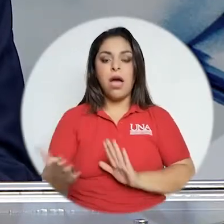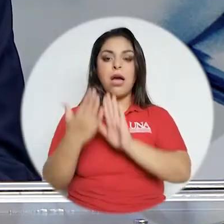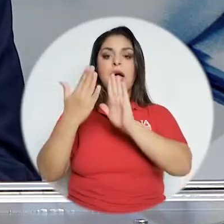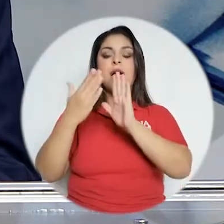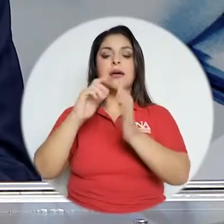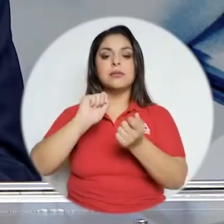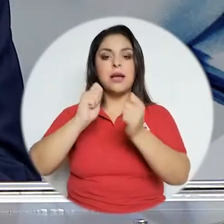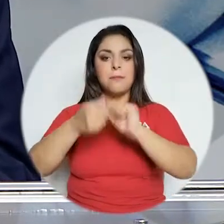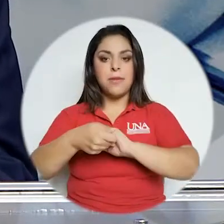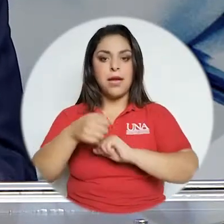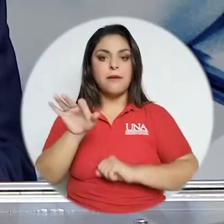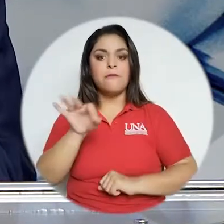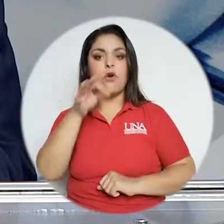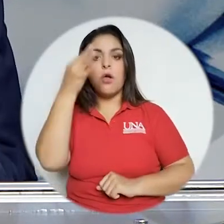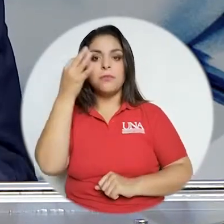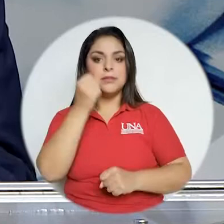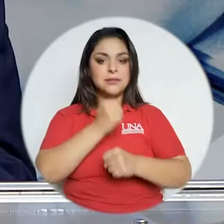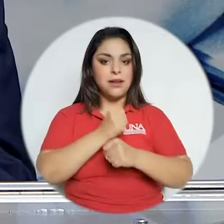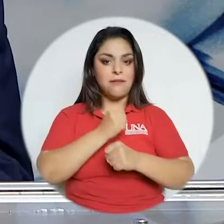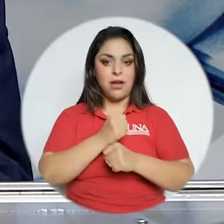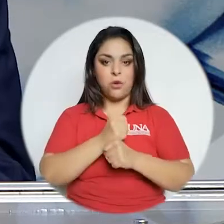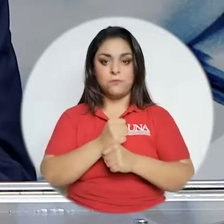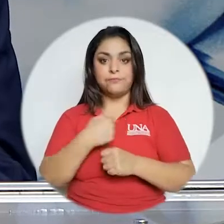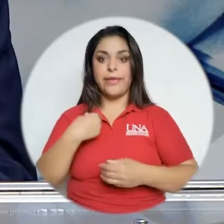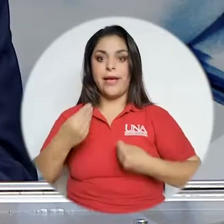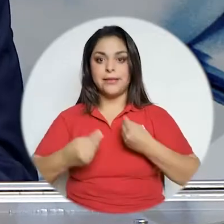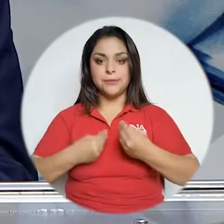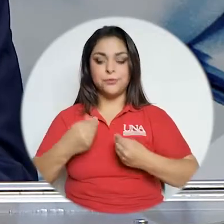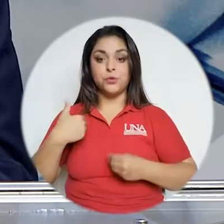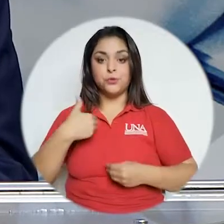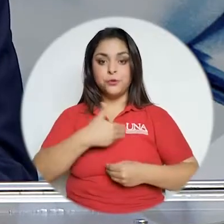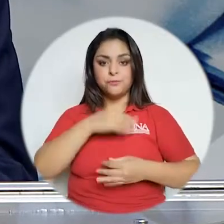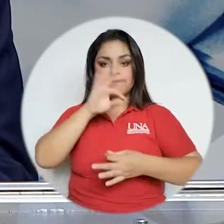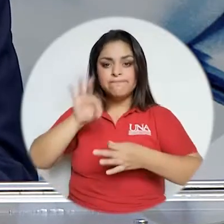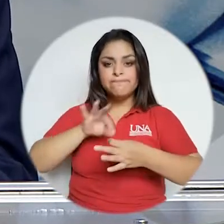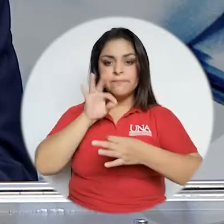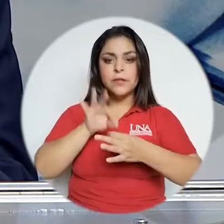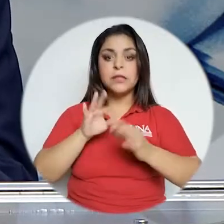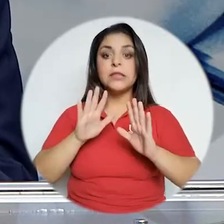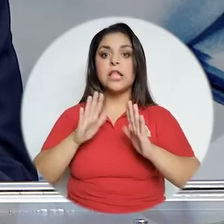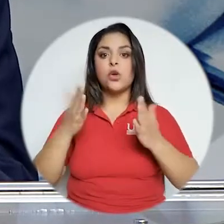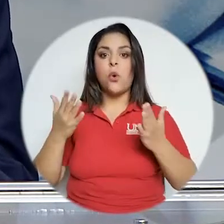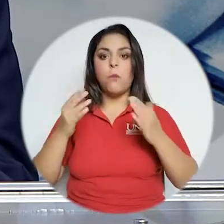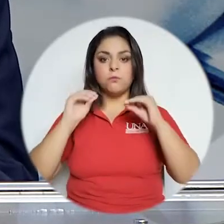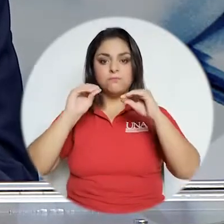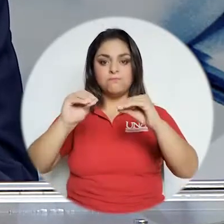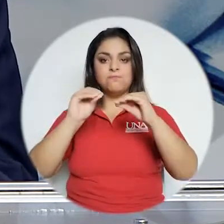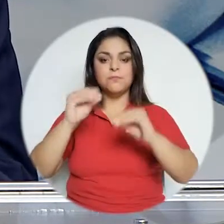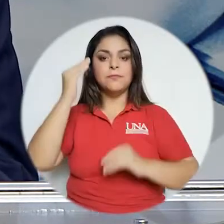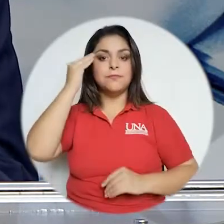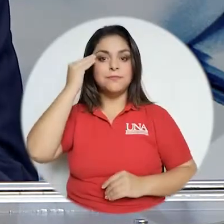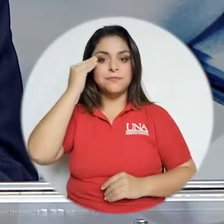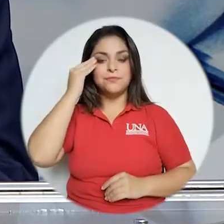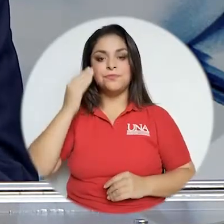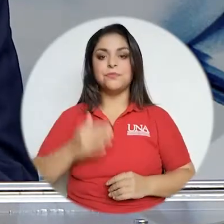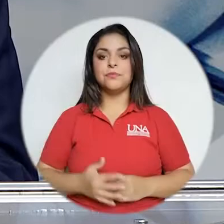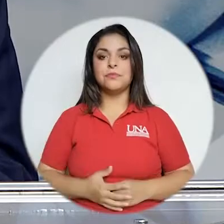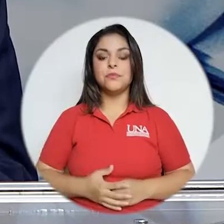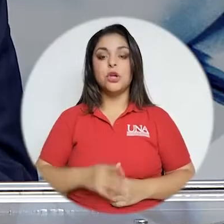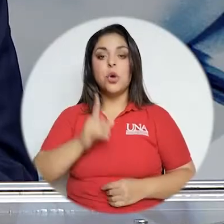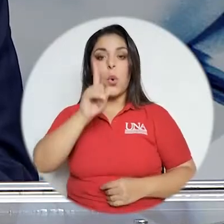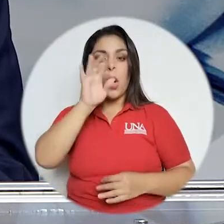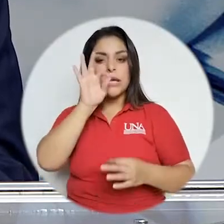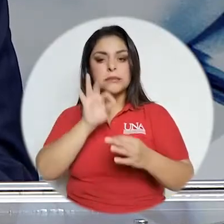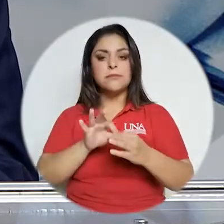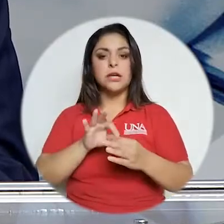enfrentados a cambiar las formas de gestionar el quehacer, en nuestro caso particular, pues las formas de gestionar el